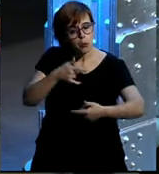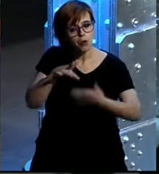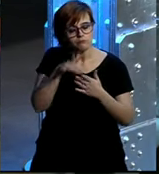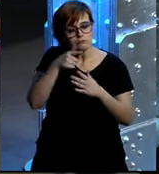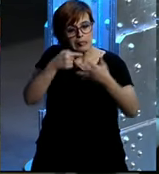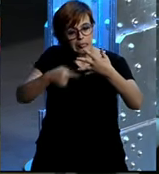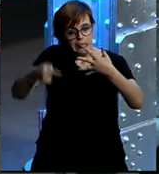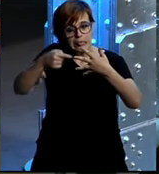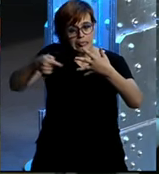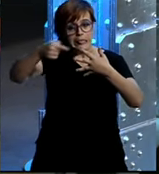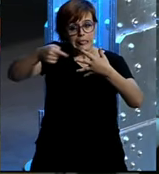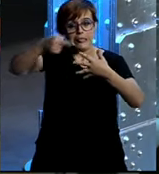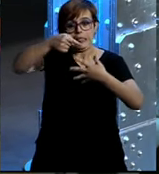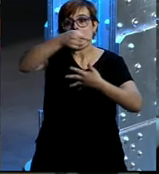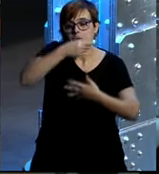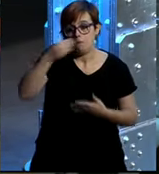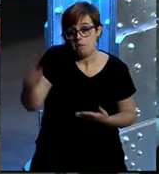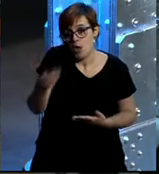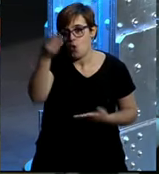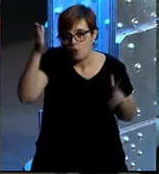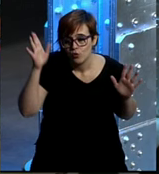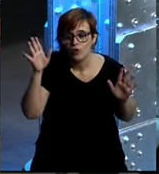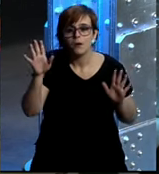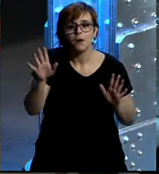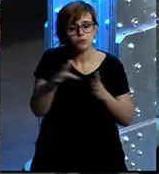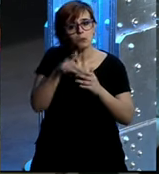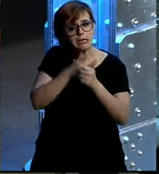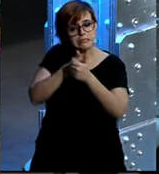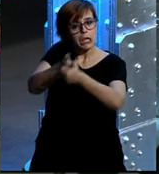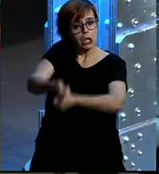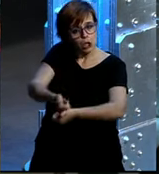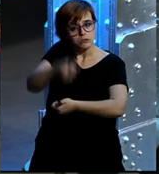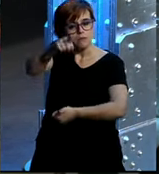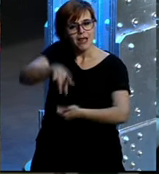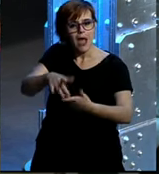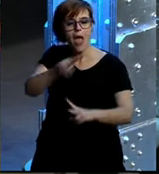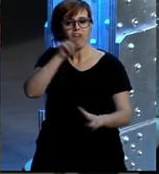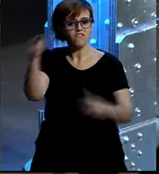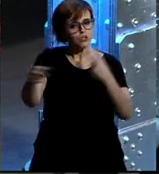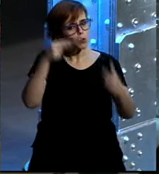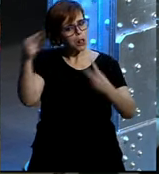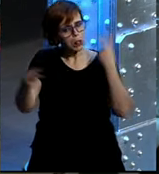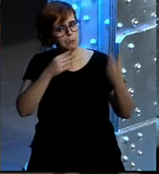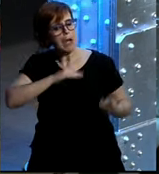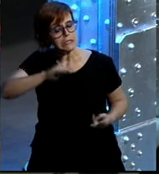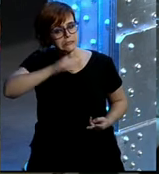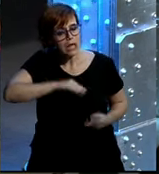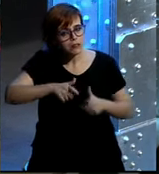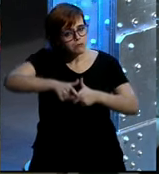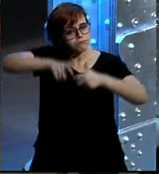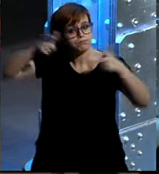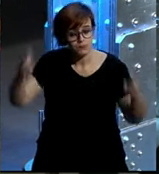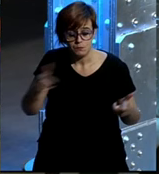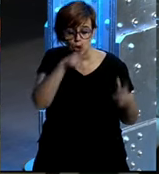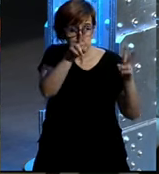estamos consiguiendo, pero estamos cada vez con más seguidores y con más visualizaciones y, bueno, pues con los